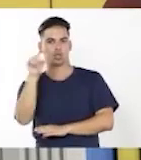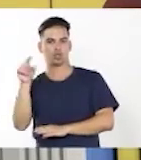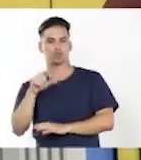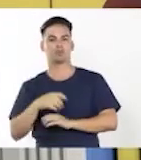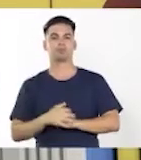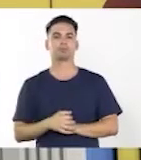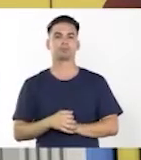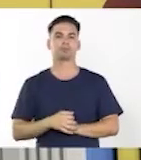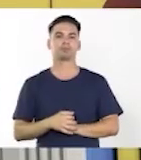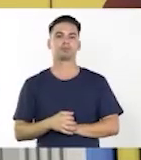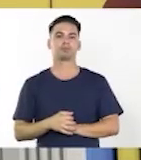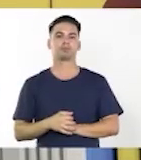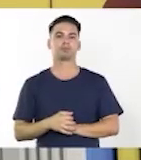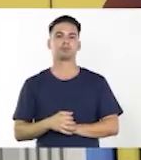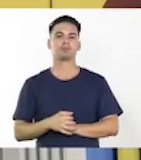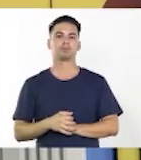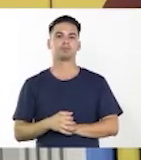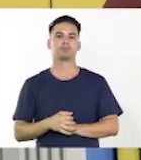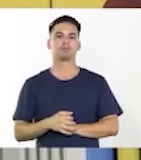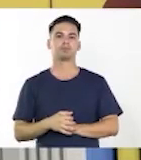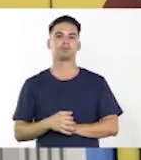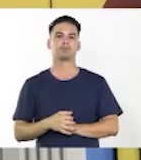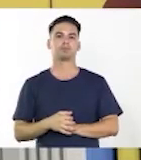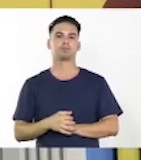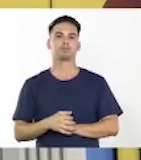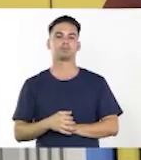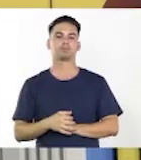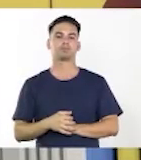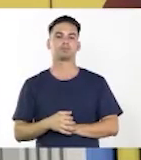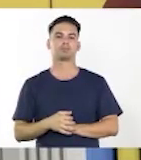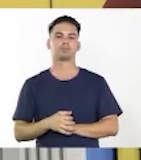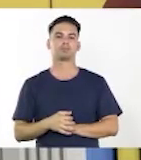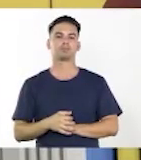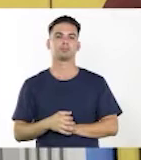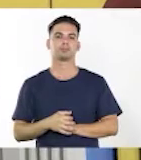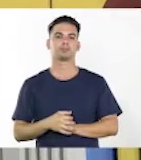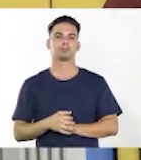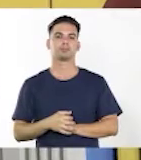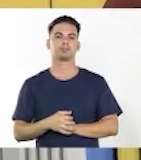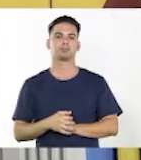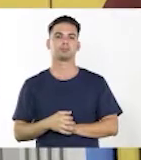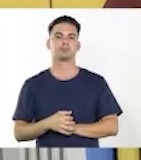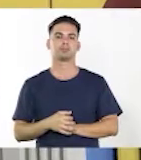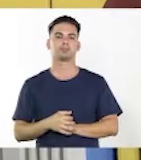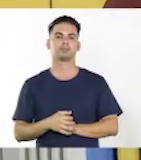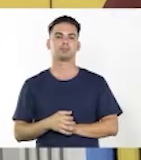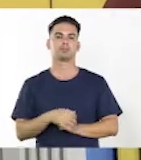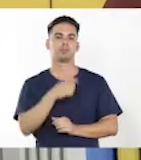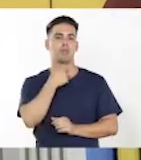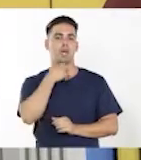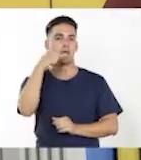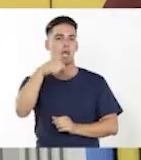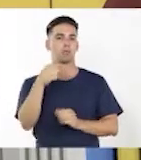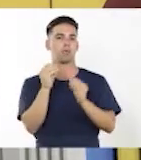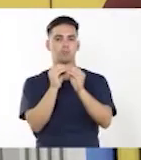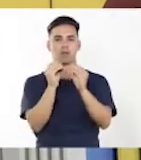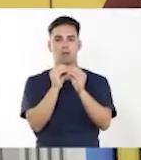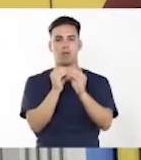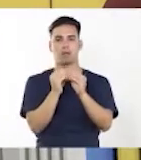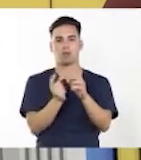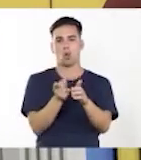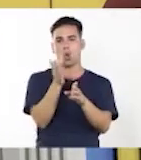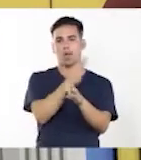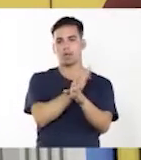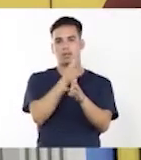sigue. Por eso aquí en el caso de cuyos, no con el que le antecede, sino con el que le sigue. Y ahí está